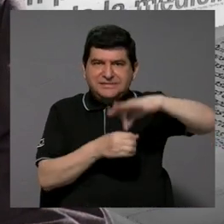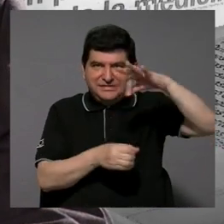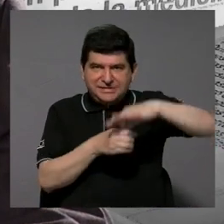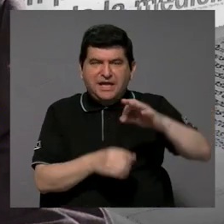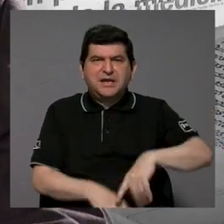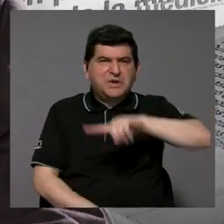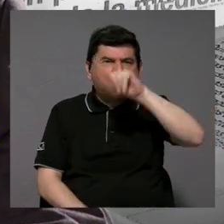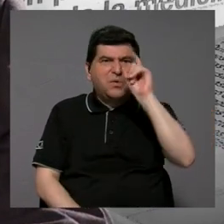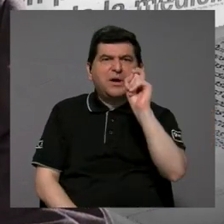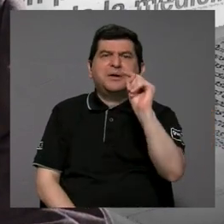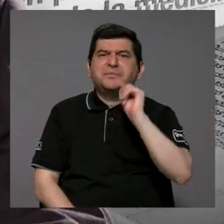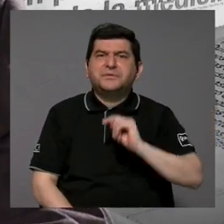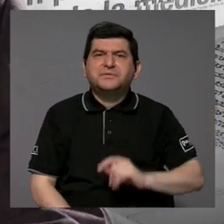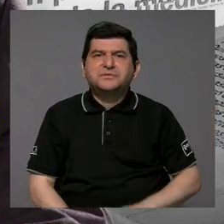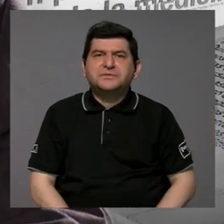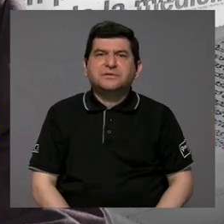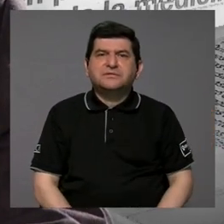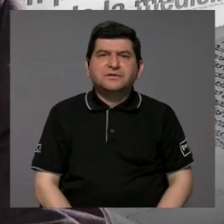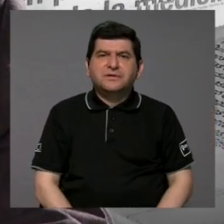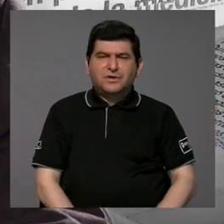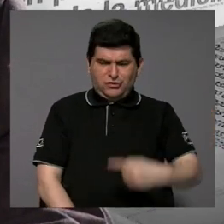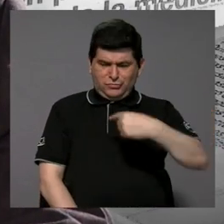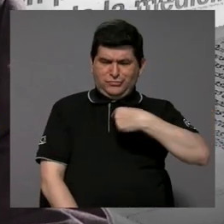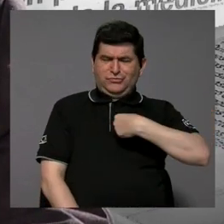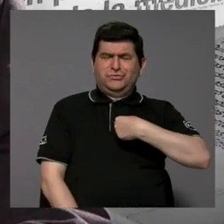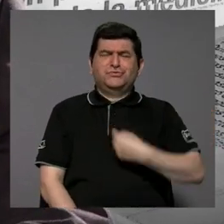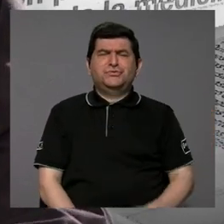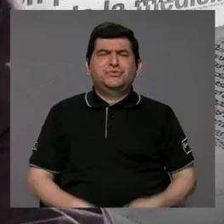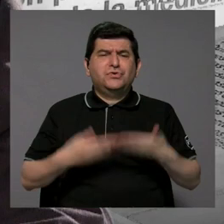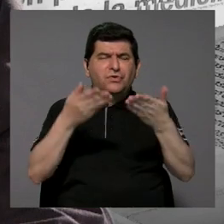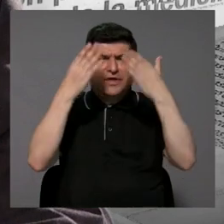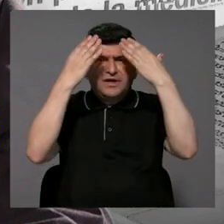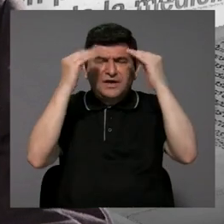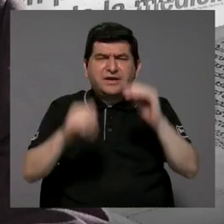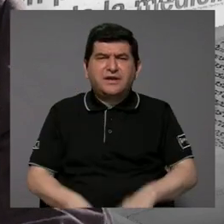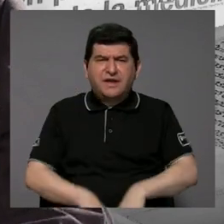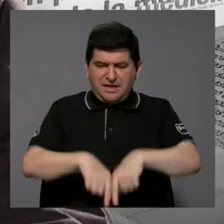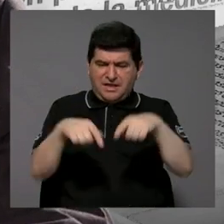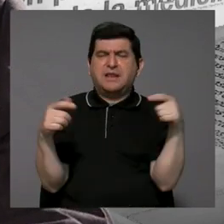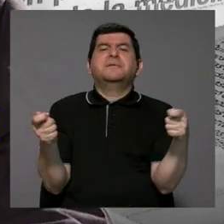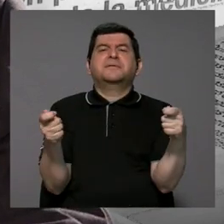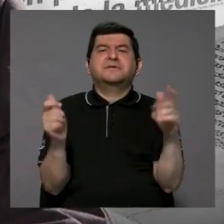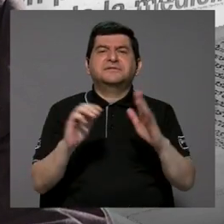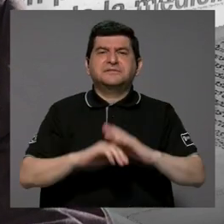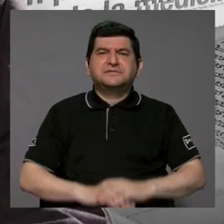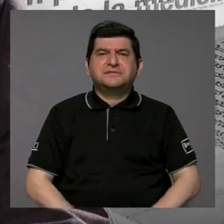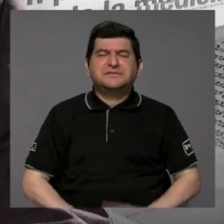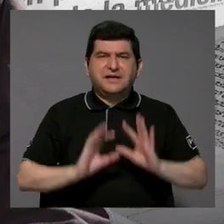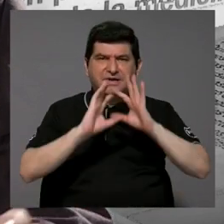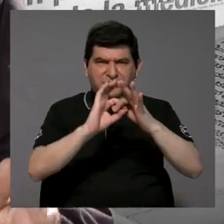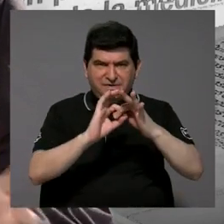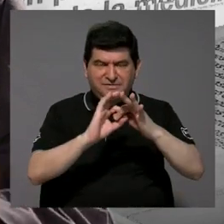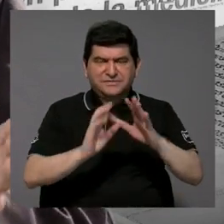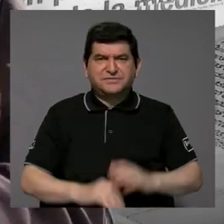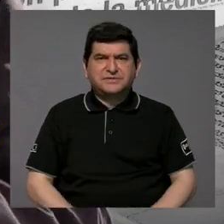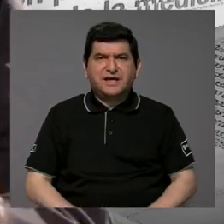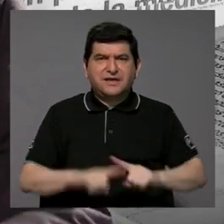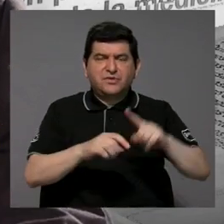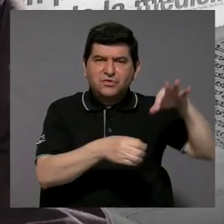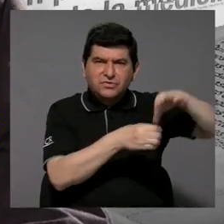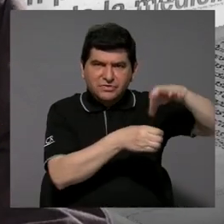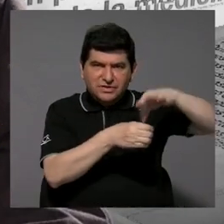a preguntarme que por qué yo daba datos a la prensa sobre ciertos